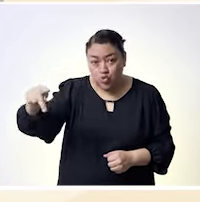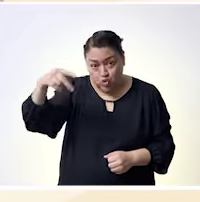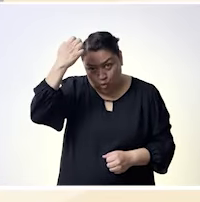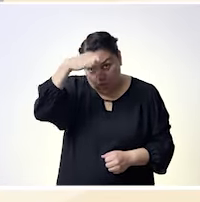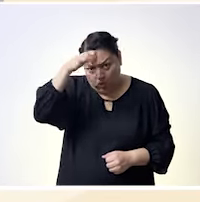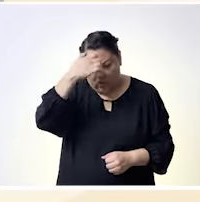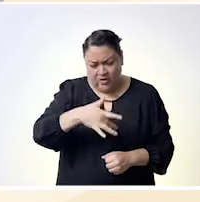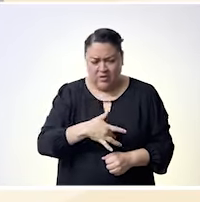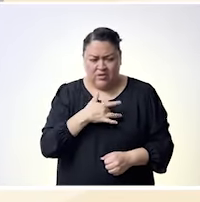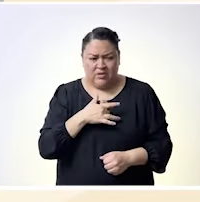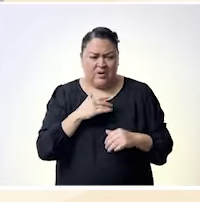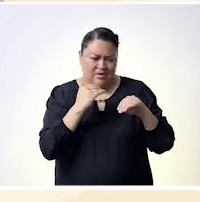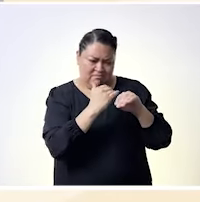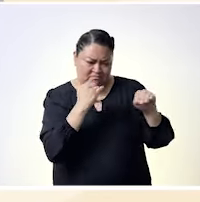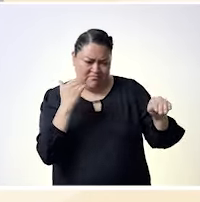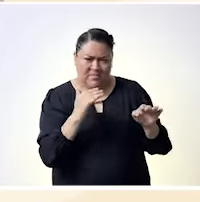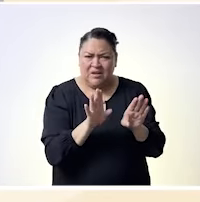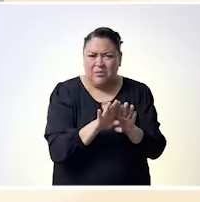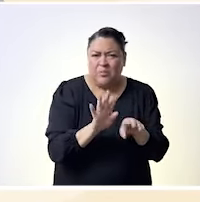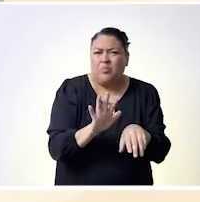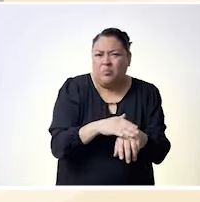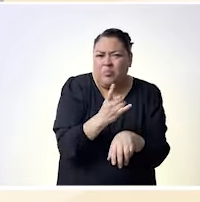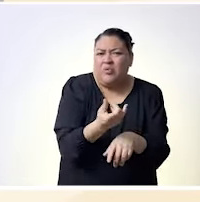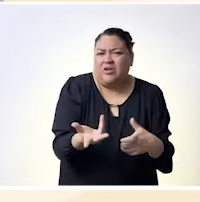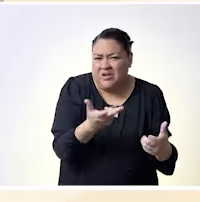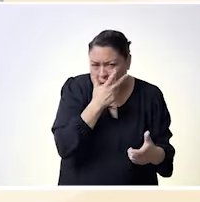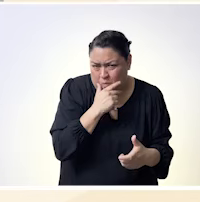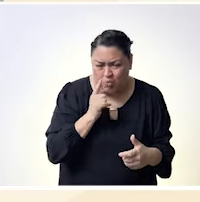pero así en estas comparaciones tan